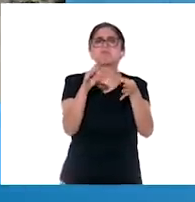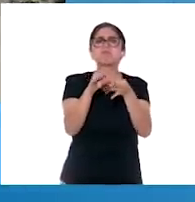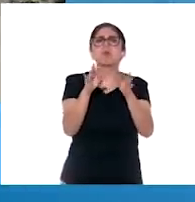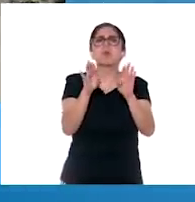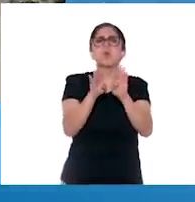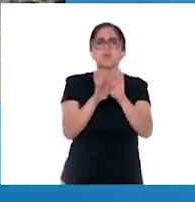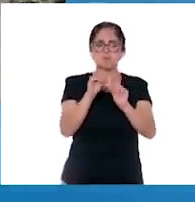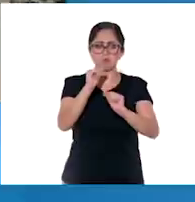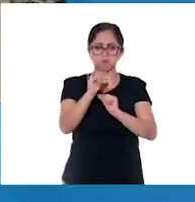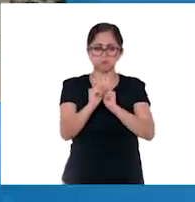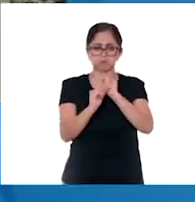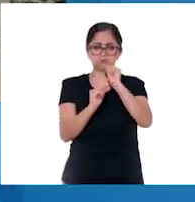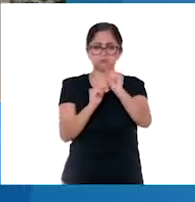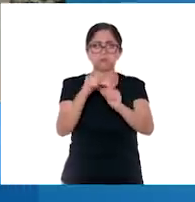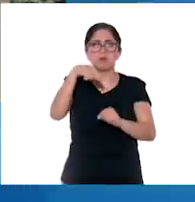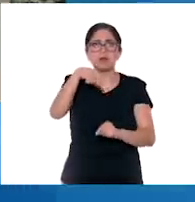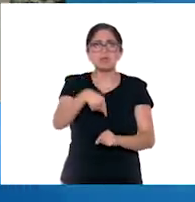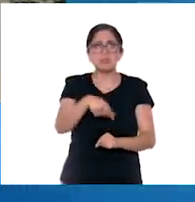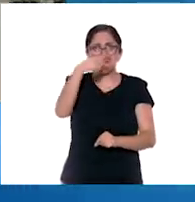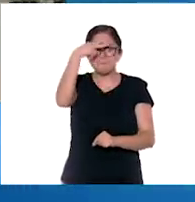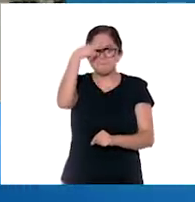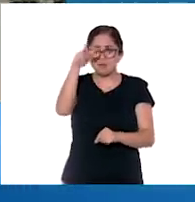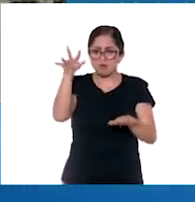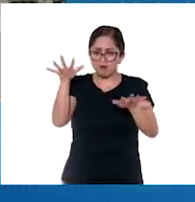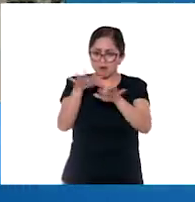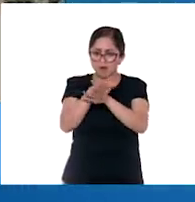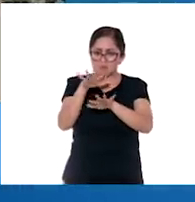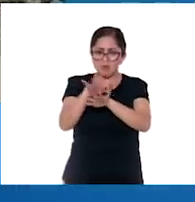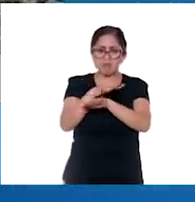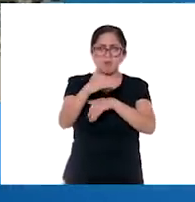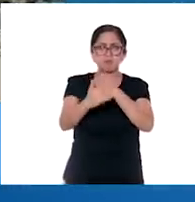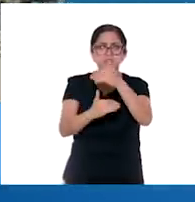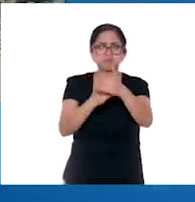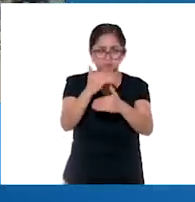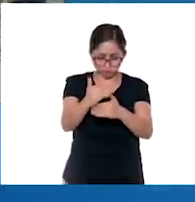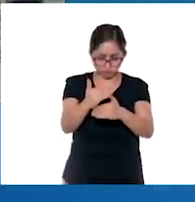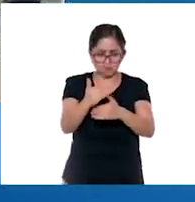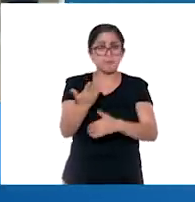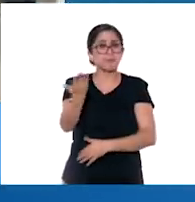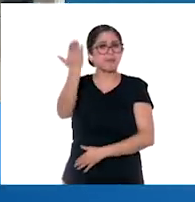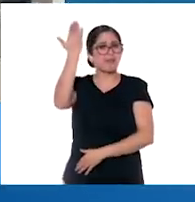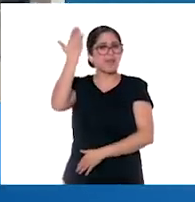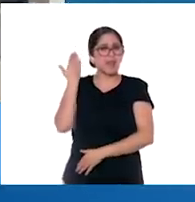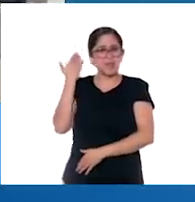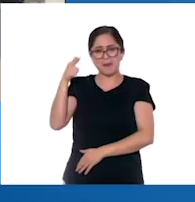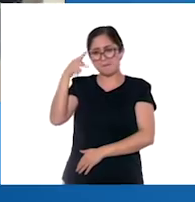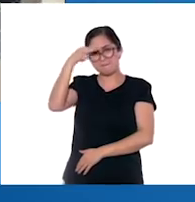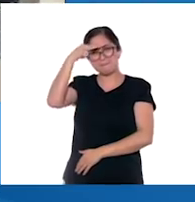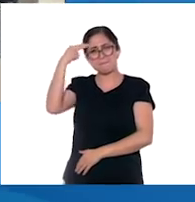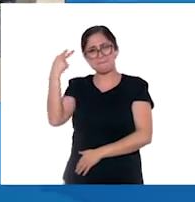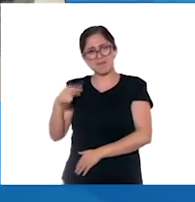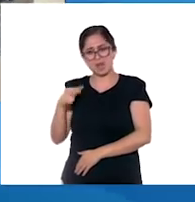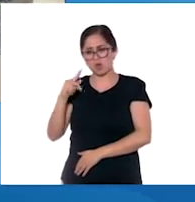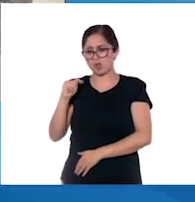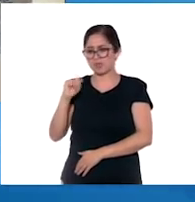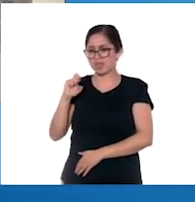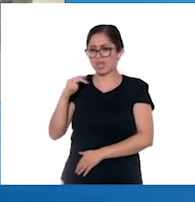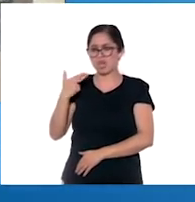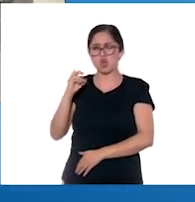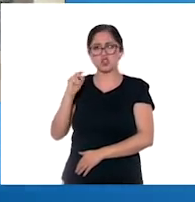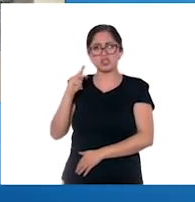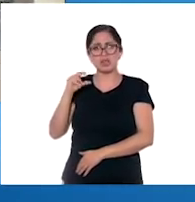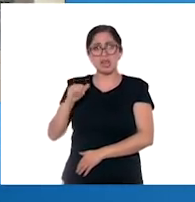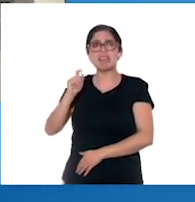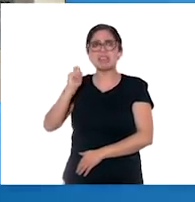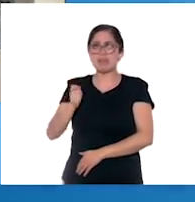fue desarrollándose en nuestro país a lo largo del tiempo. Vean, surgió después de la caída de México, Tenochtitlán, tras la colonización